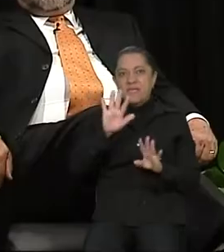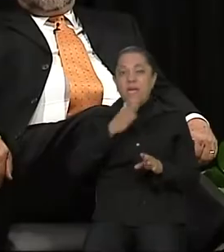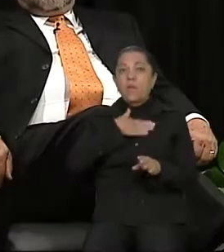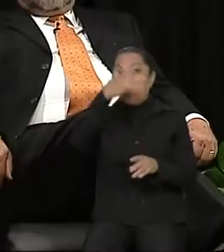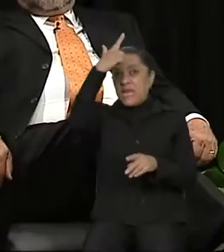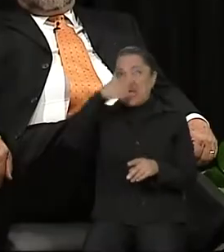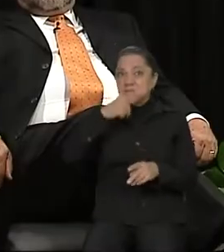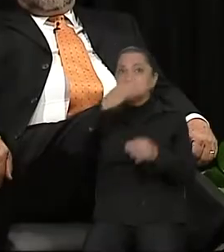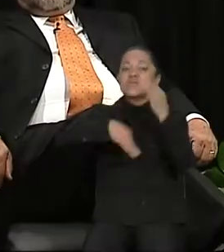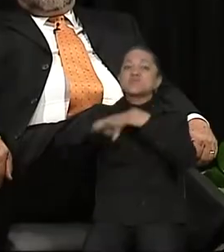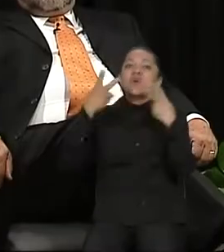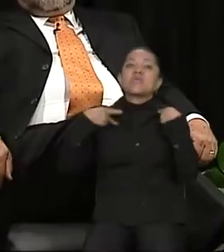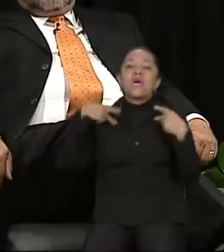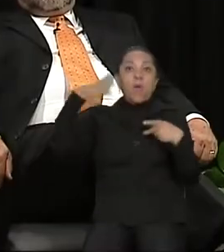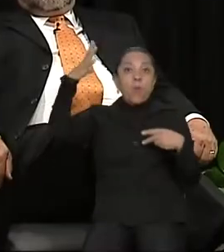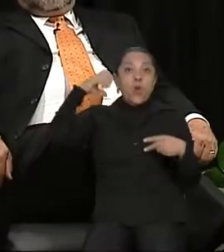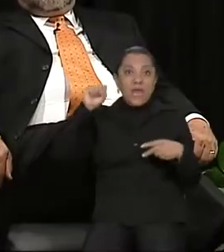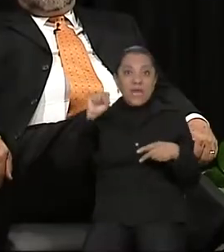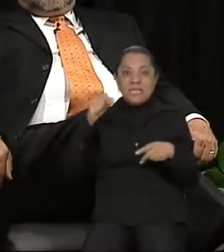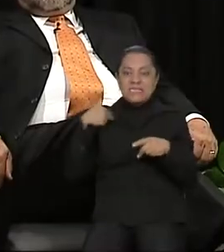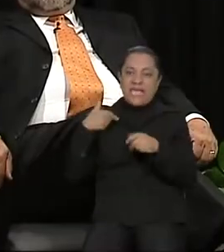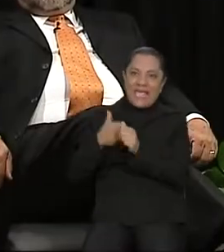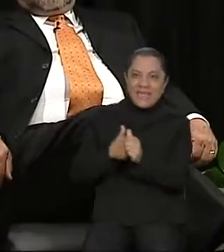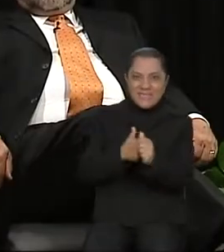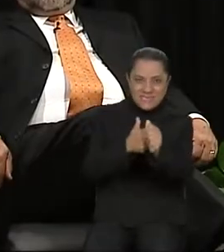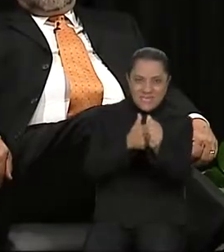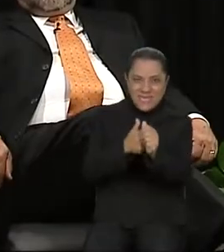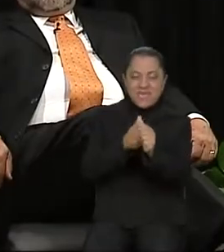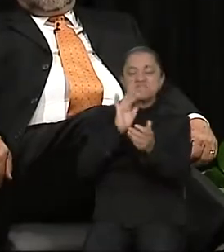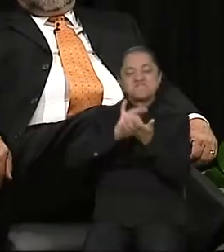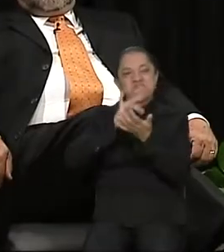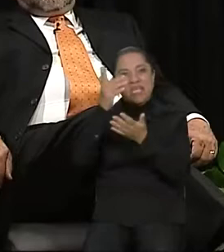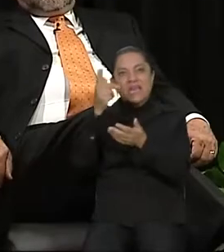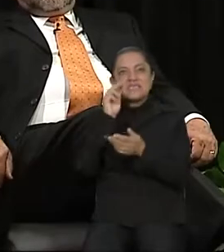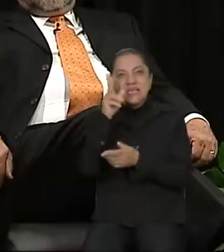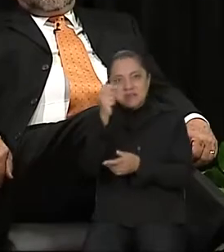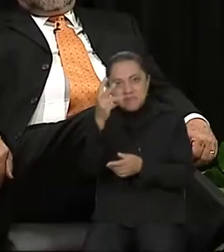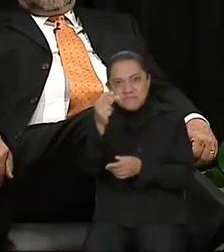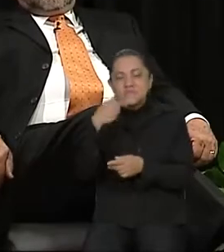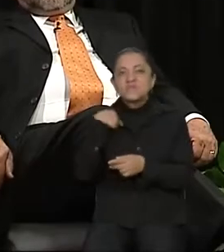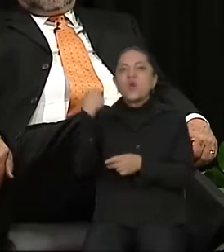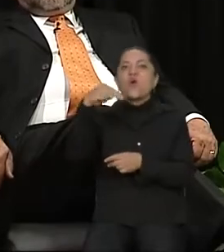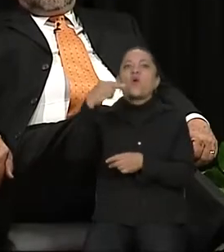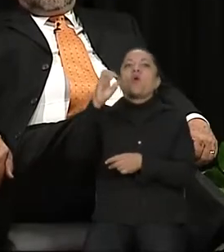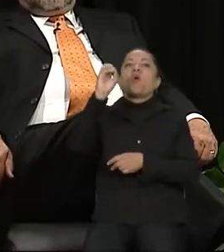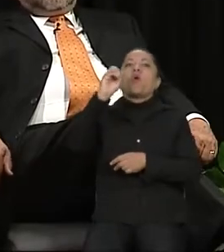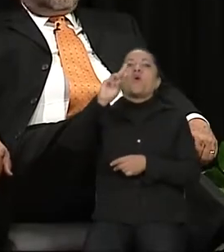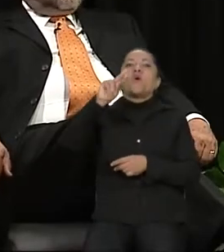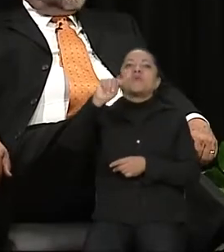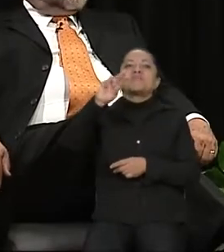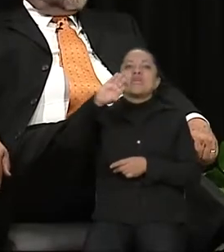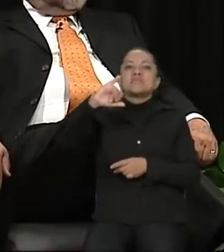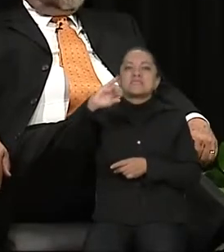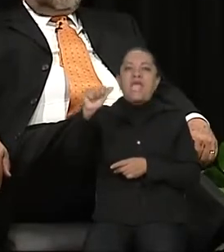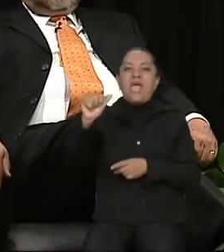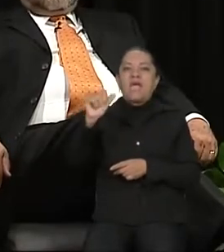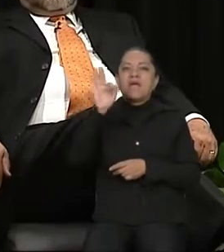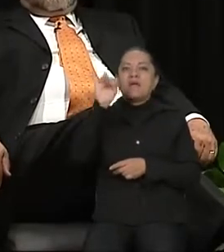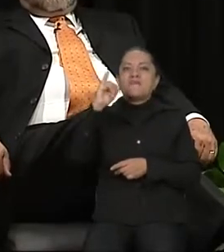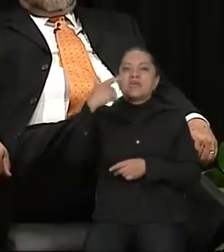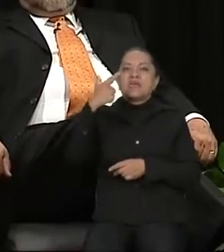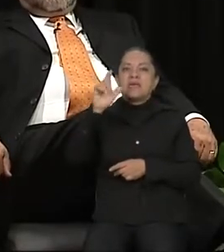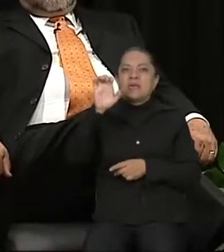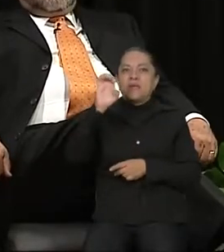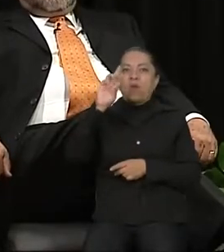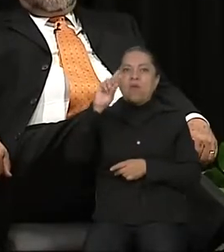de la transmisión del Instituto Morelense de Radio y Televisión. Soy Hortensia Figueroa Peralta, candidata del Partido de la Revolución Democrática al Senado de la